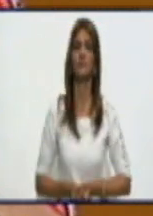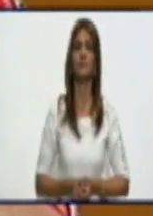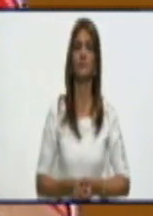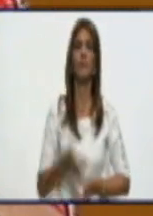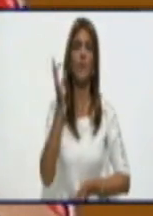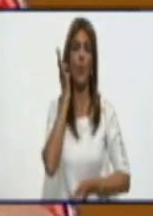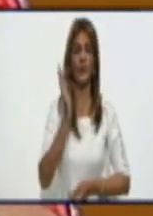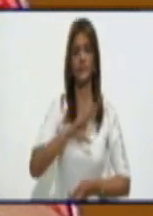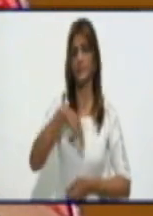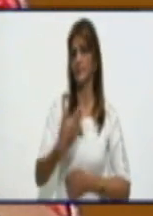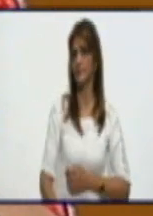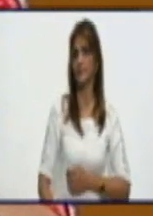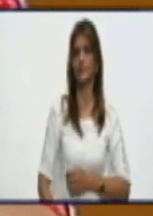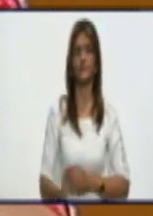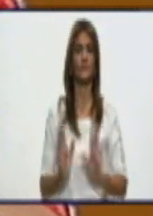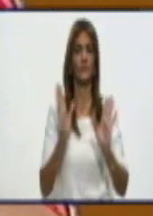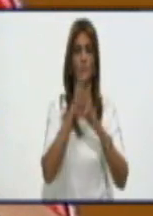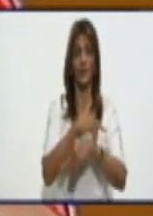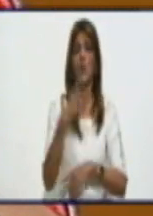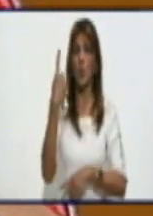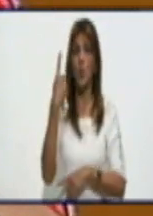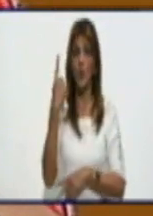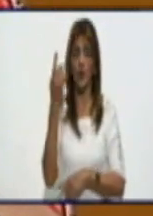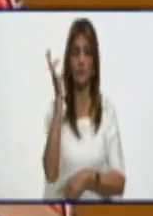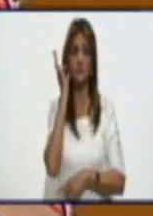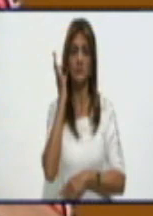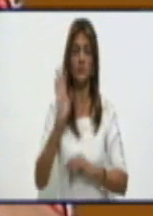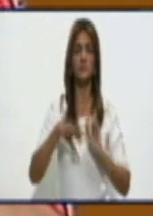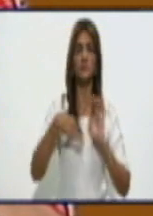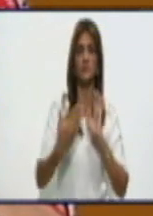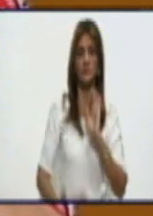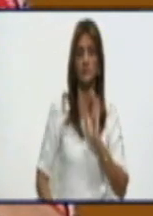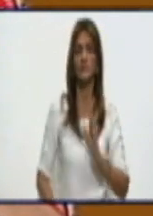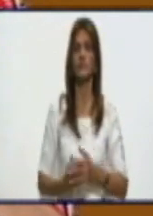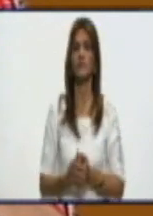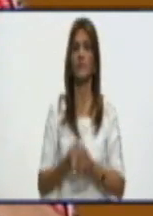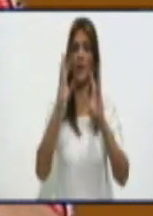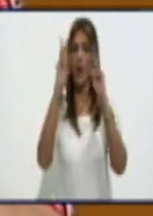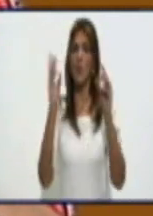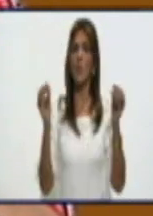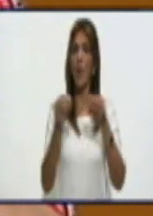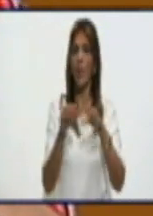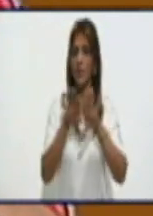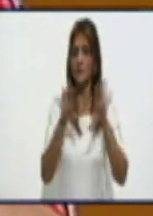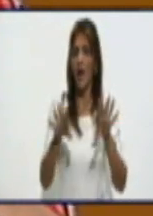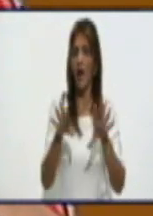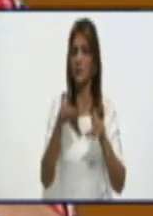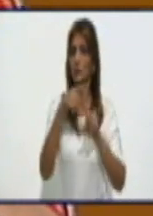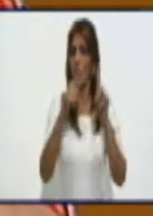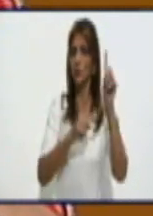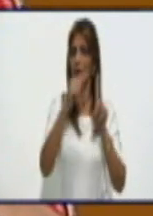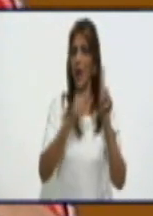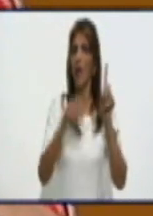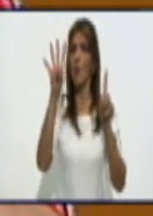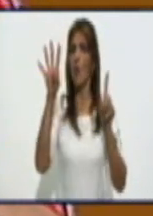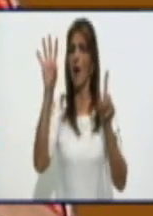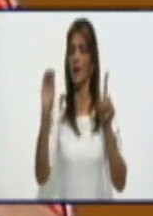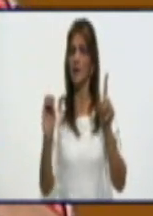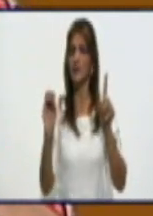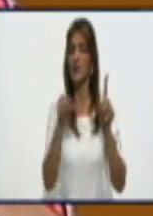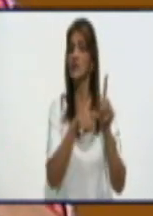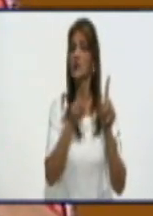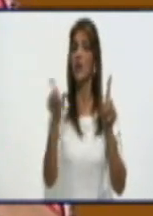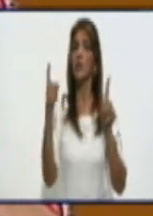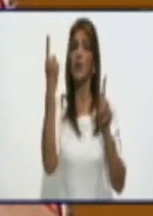Estantes, tuvimos una gestante reportada también. Acumulamos 40 gestantes y tenemos esa gestante que se diagnosticó en las últimas